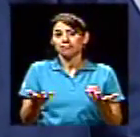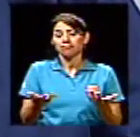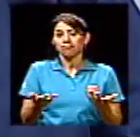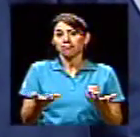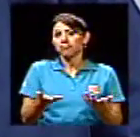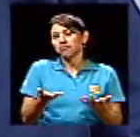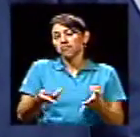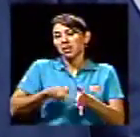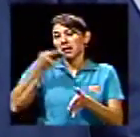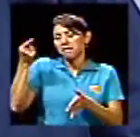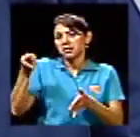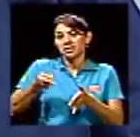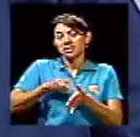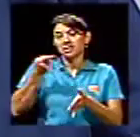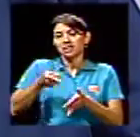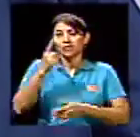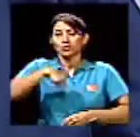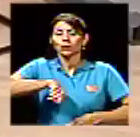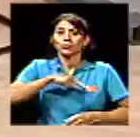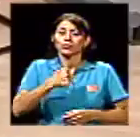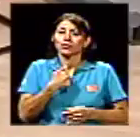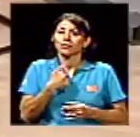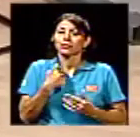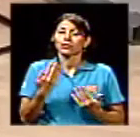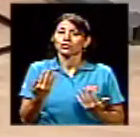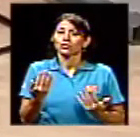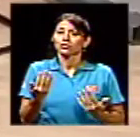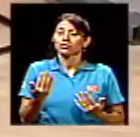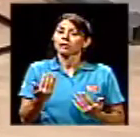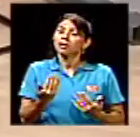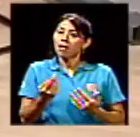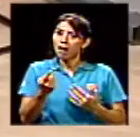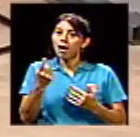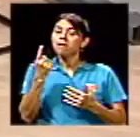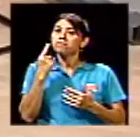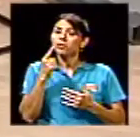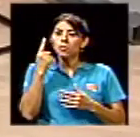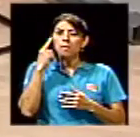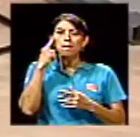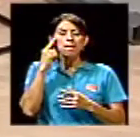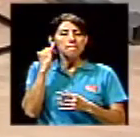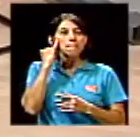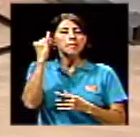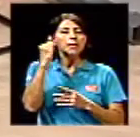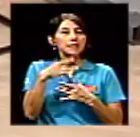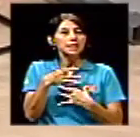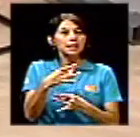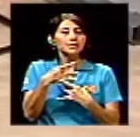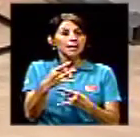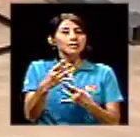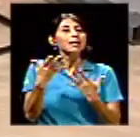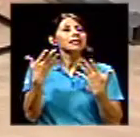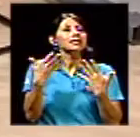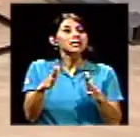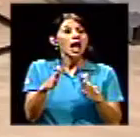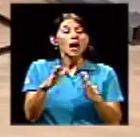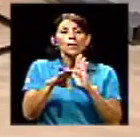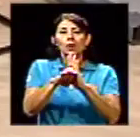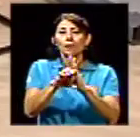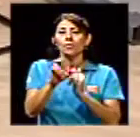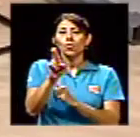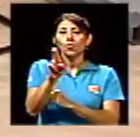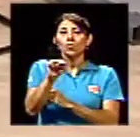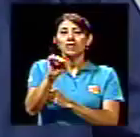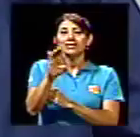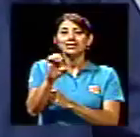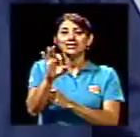a veces, digamos, tenemos una proyección interesante. Ya nos buscan, ya nos buscan la UNICEF, nos buscan el